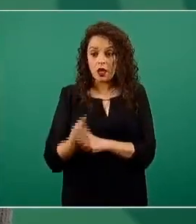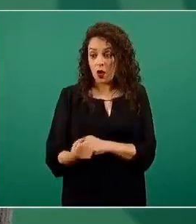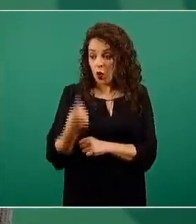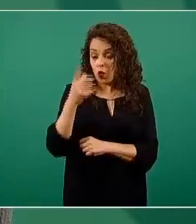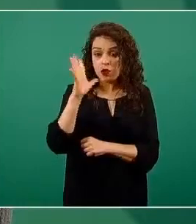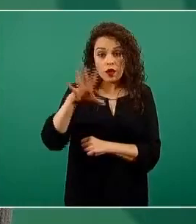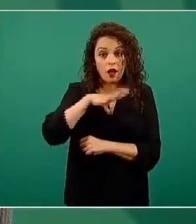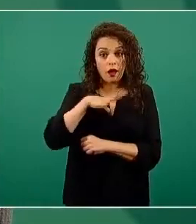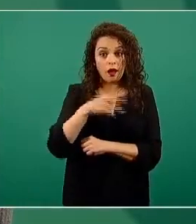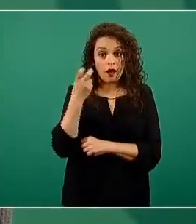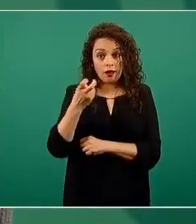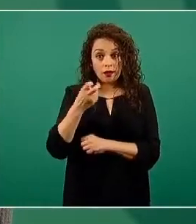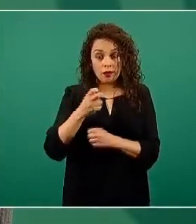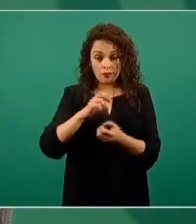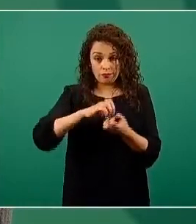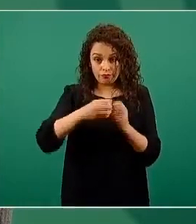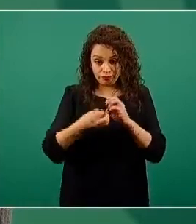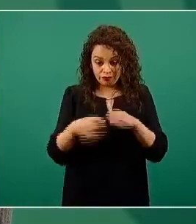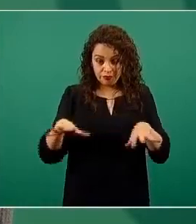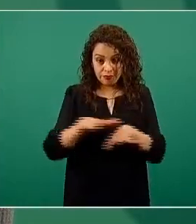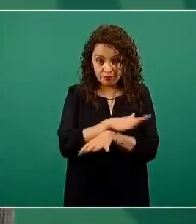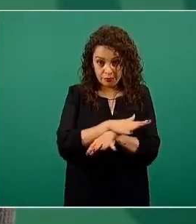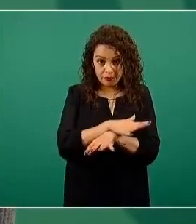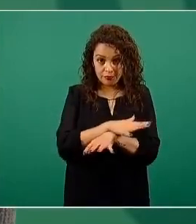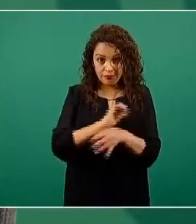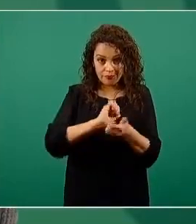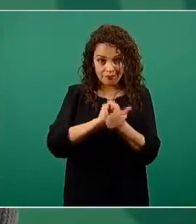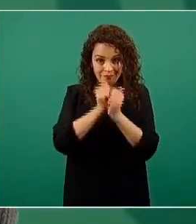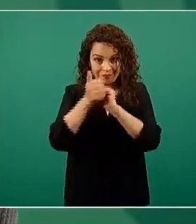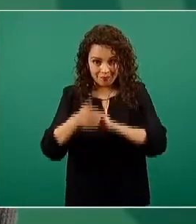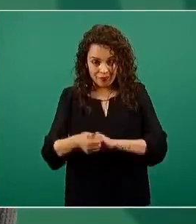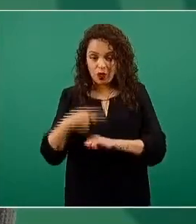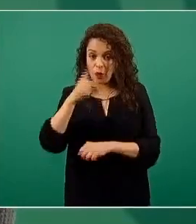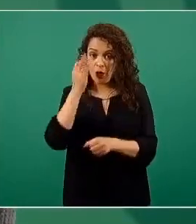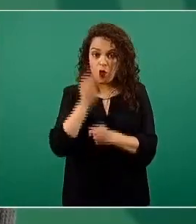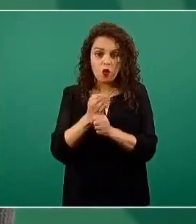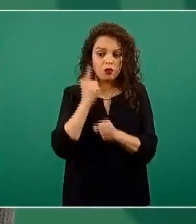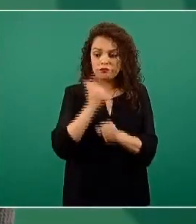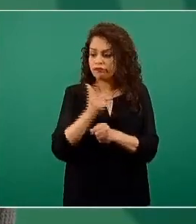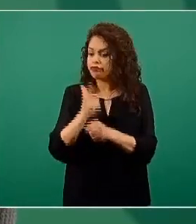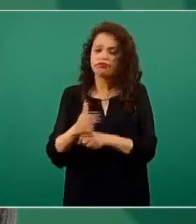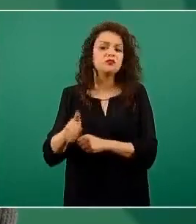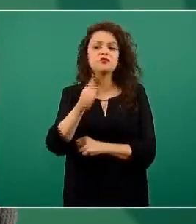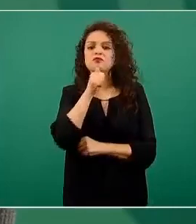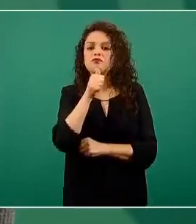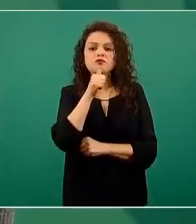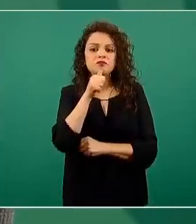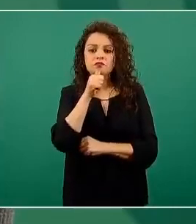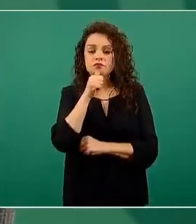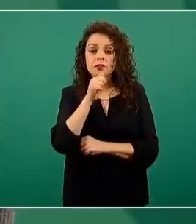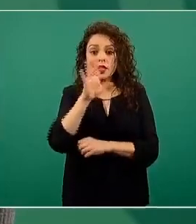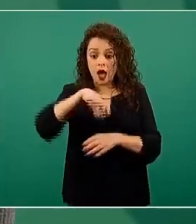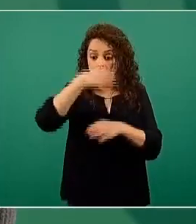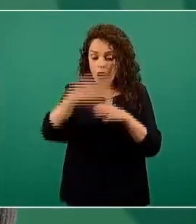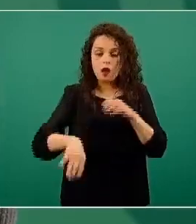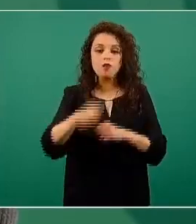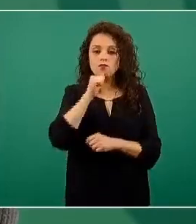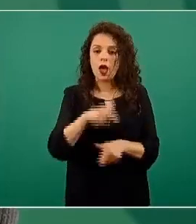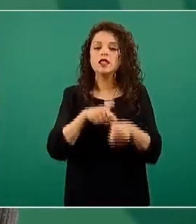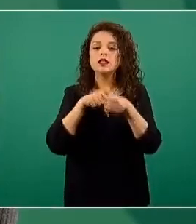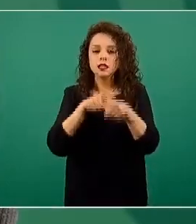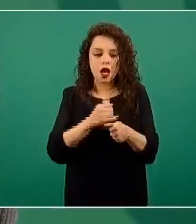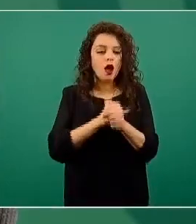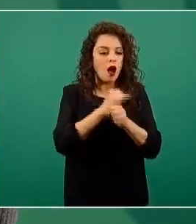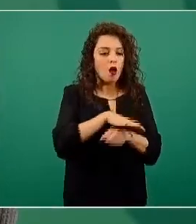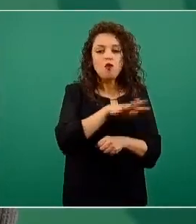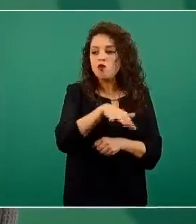la variante sudafricana, hasta el momento no se ha identificado pero todavía no se ha terminado, es decir, se continúa buscando y además obviamente